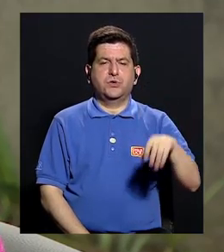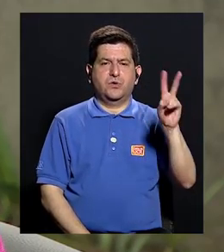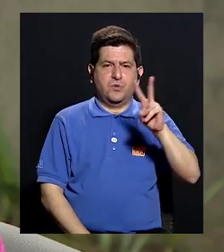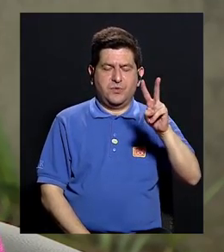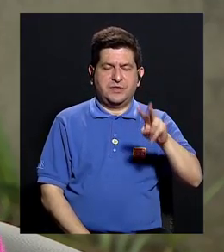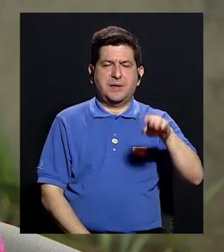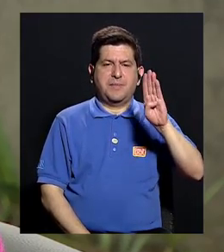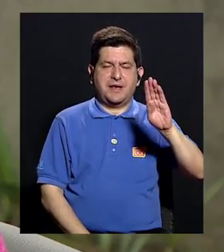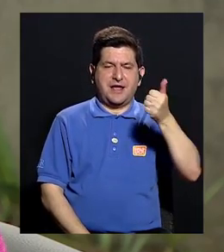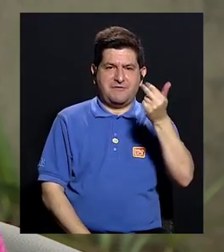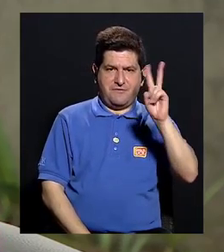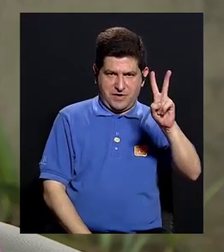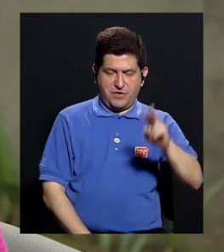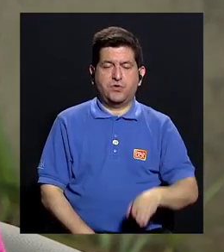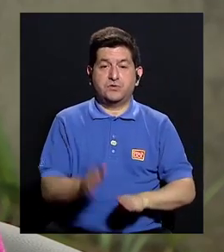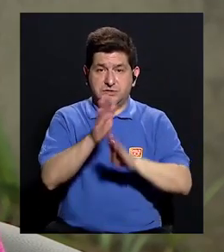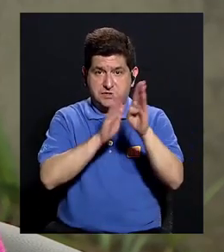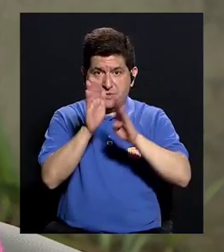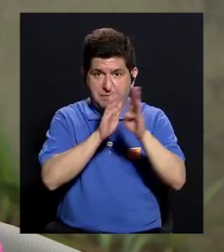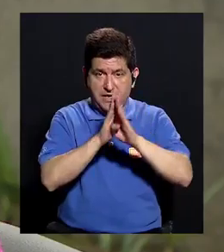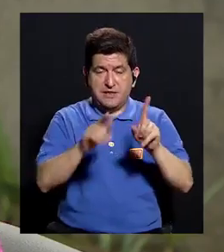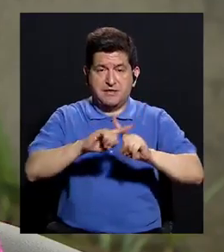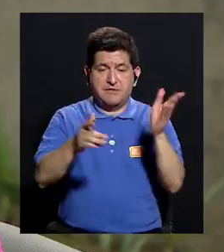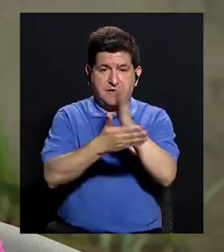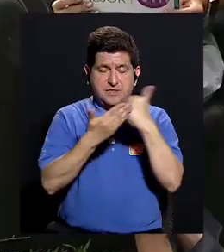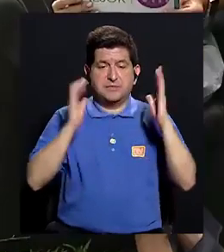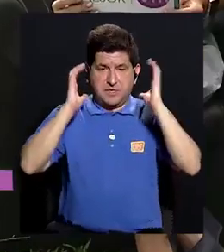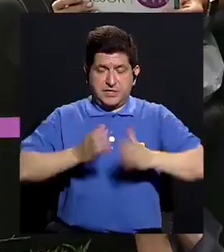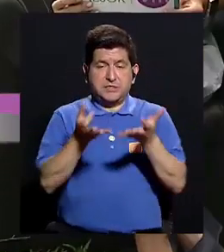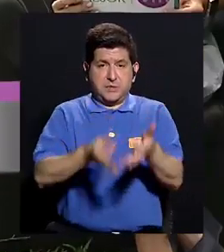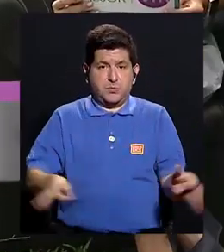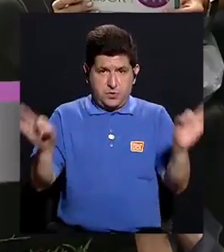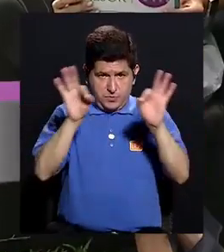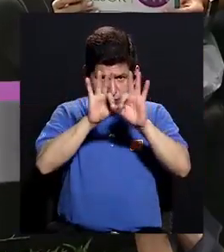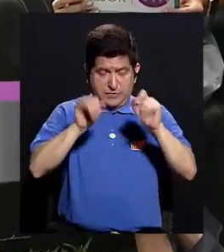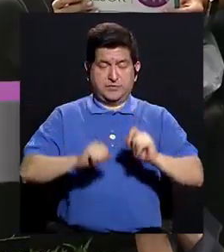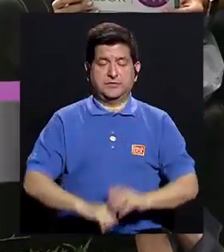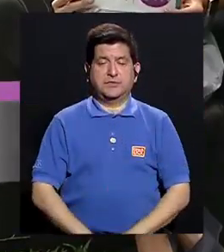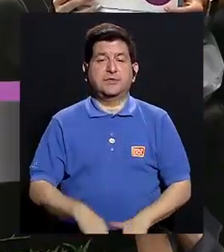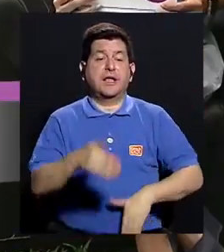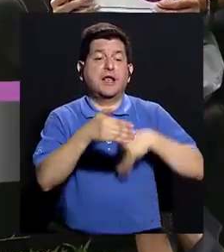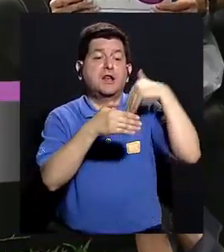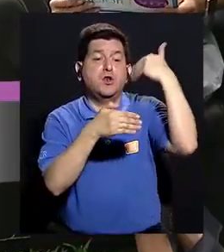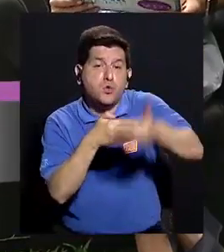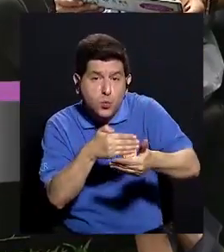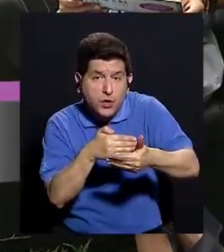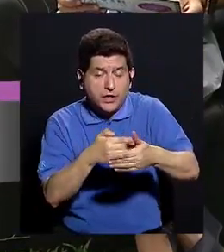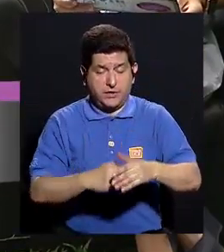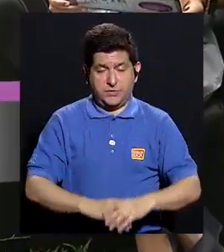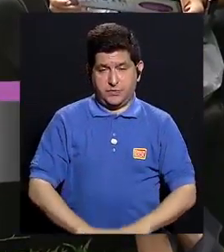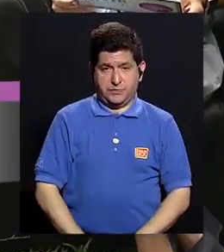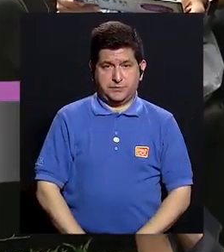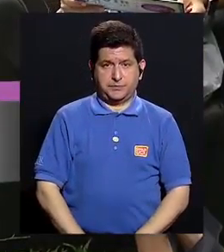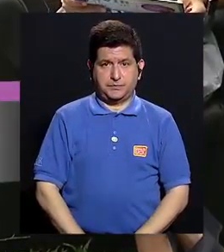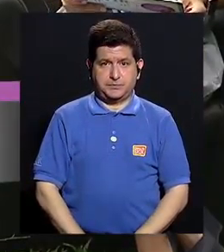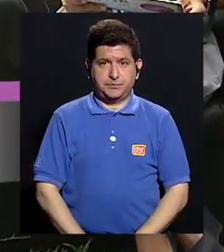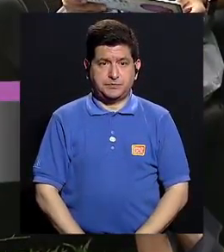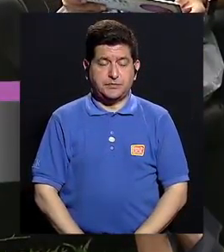para el desarrollo de la piel y de otros órganos. Después de ahí se hace una